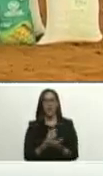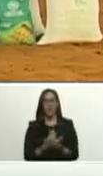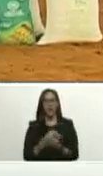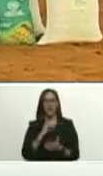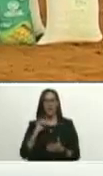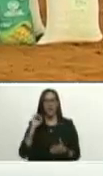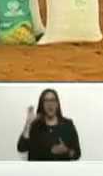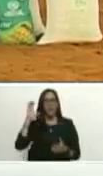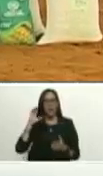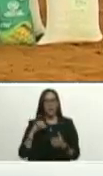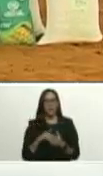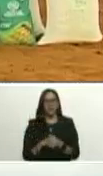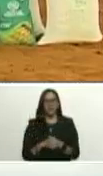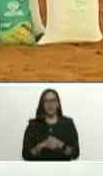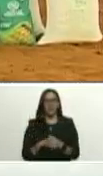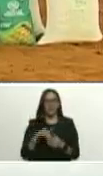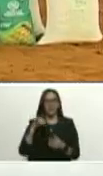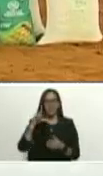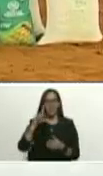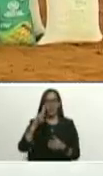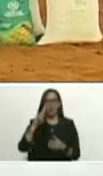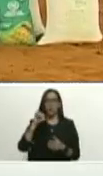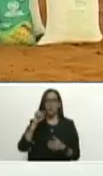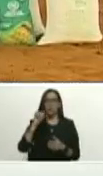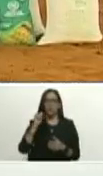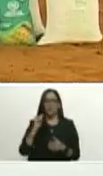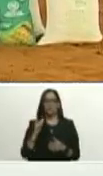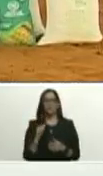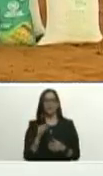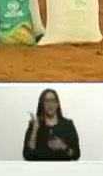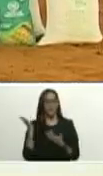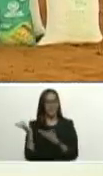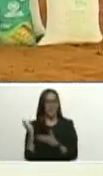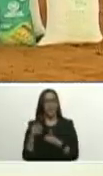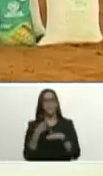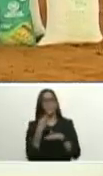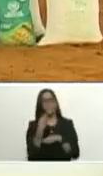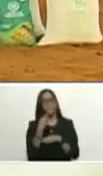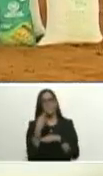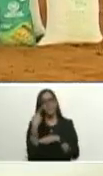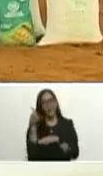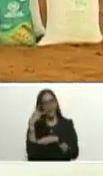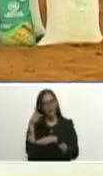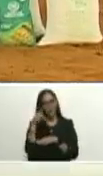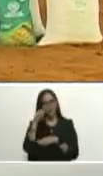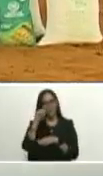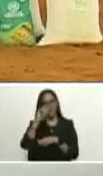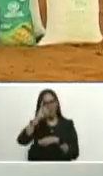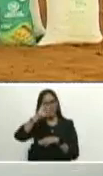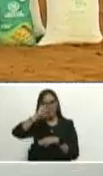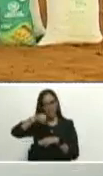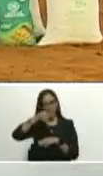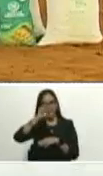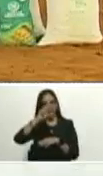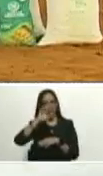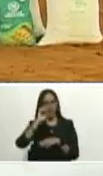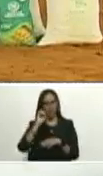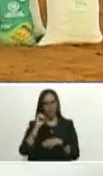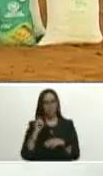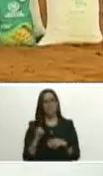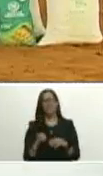del país Ernesto Luna allá está en el tejero parroquio el tejero sector Quereguá